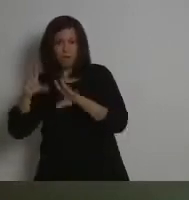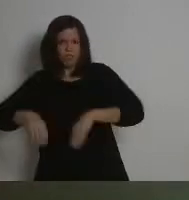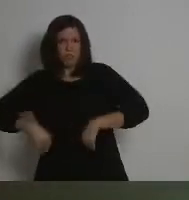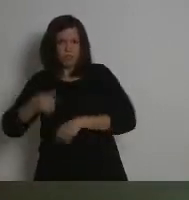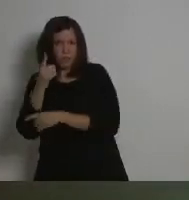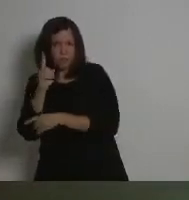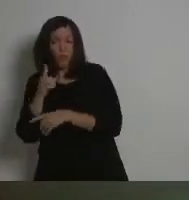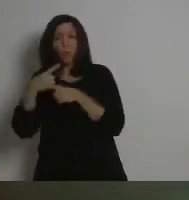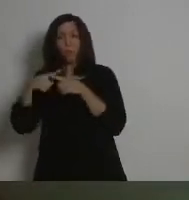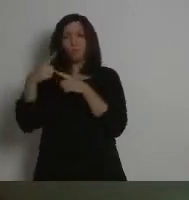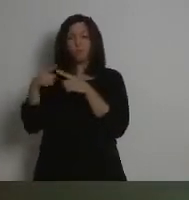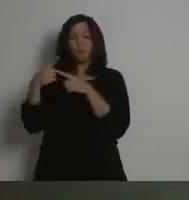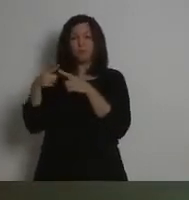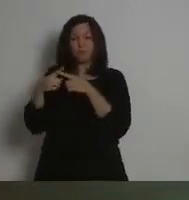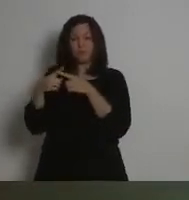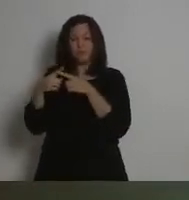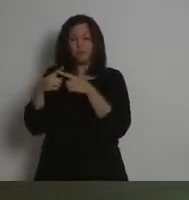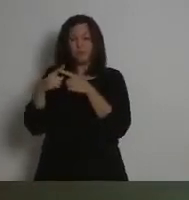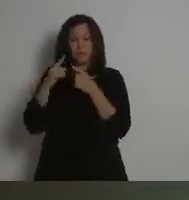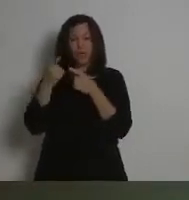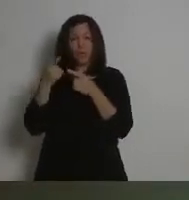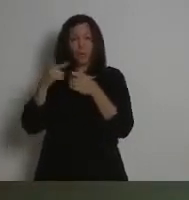lejos de aquello que se estuvo hablando.